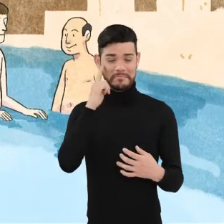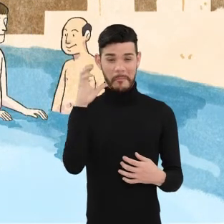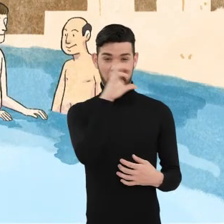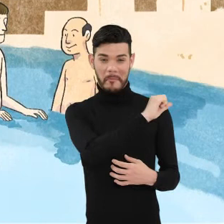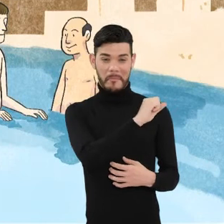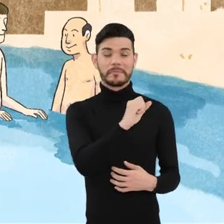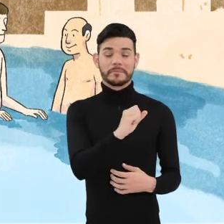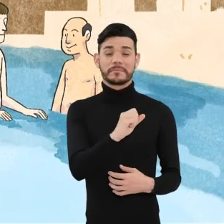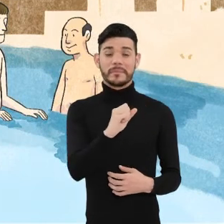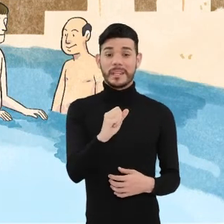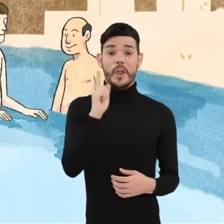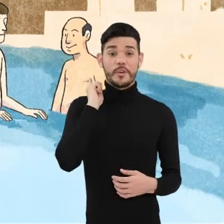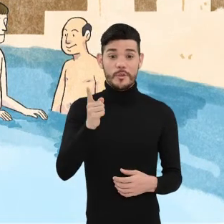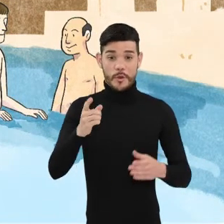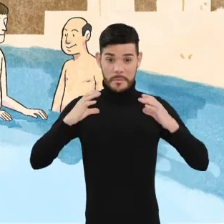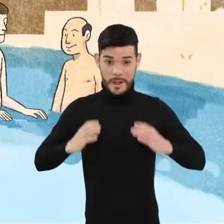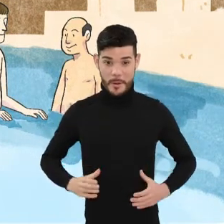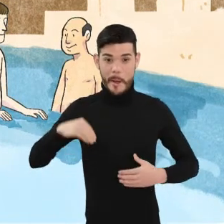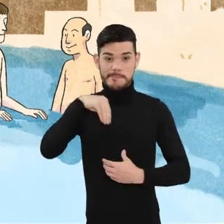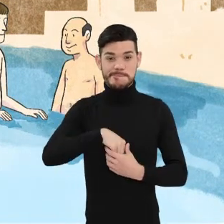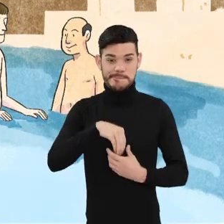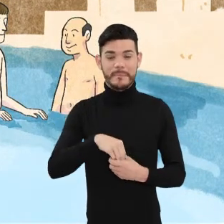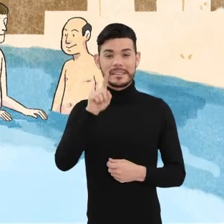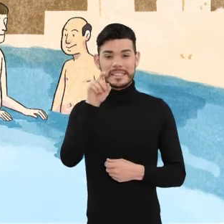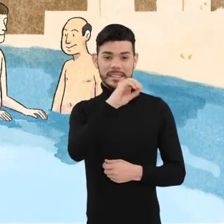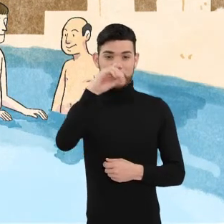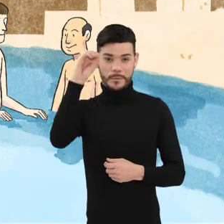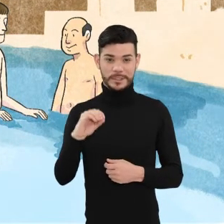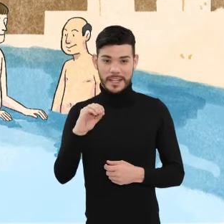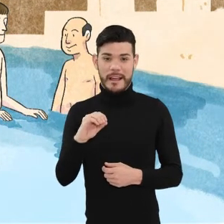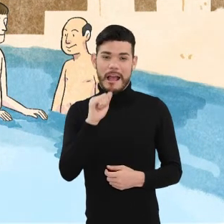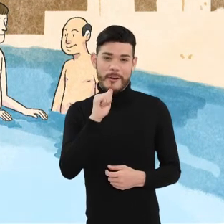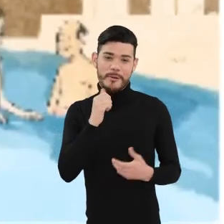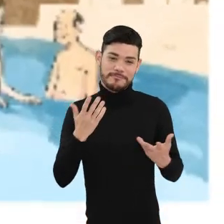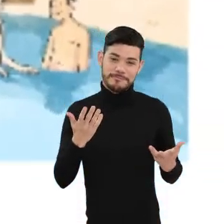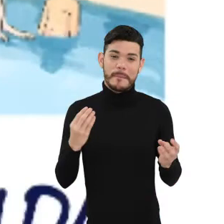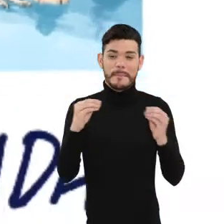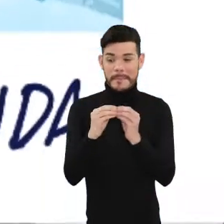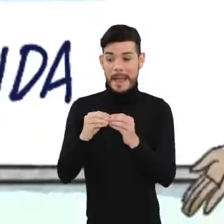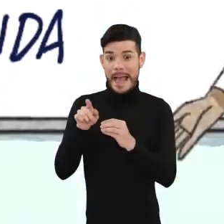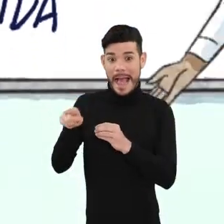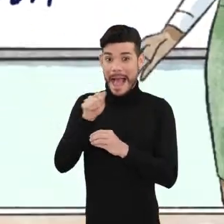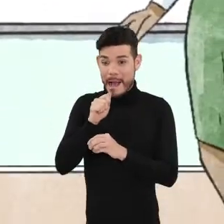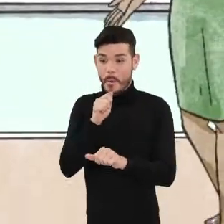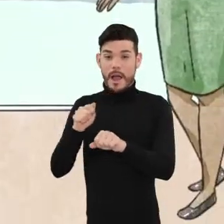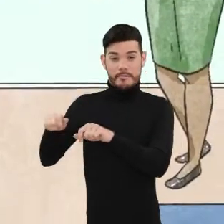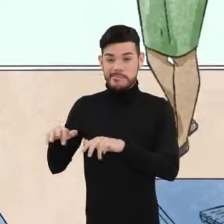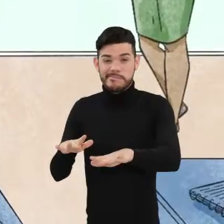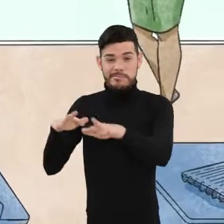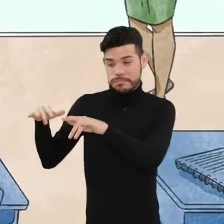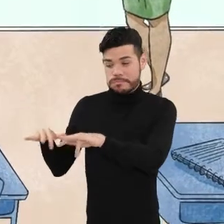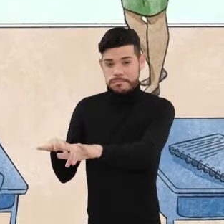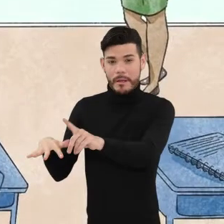solo porque nuestros cuerpos están hechos aproximadamente de un 60% de agua, sino porque ella y sus movimientos atraviesan y